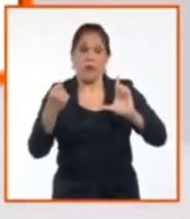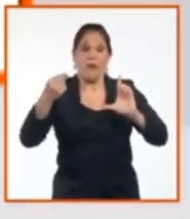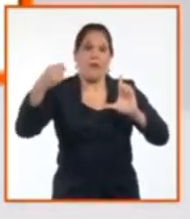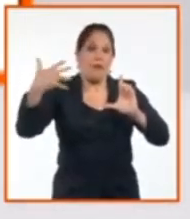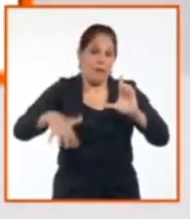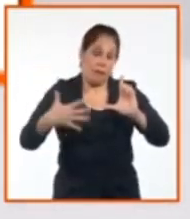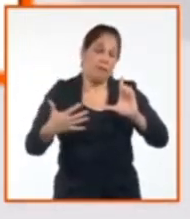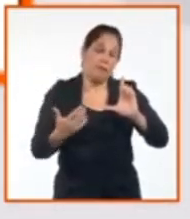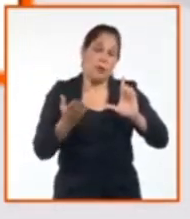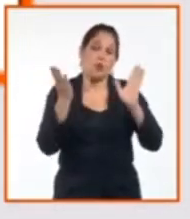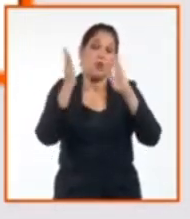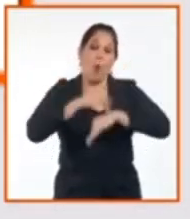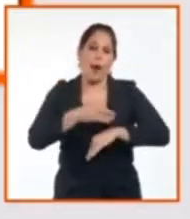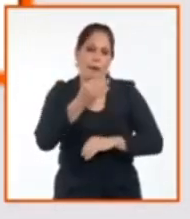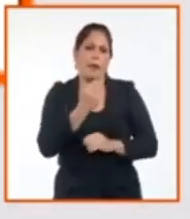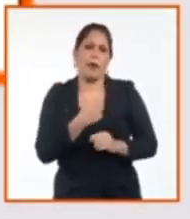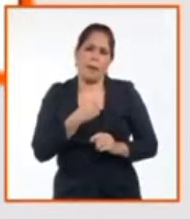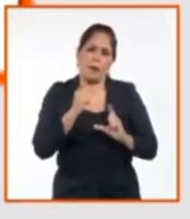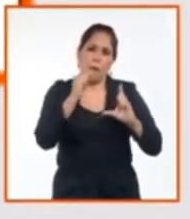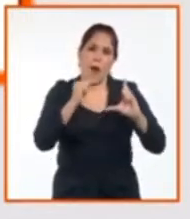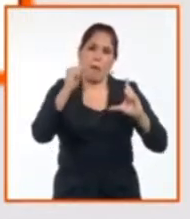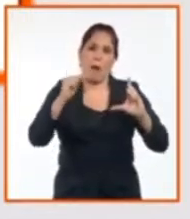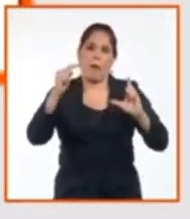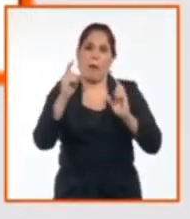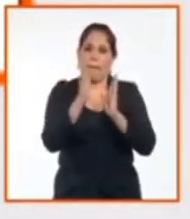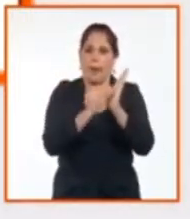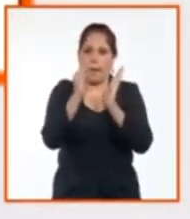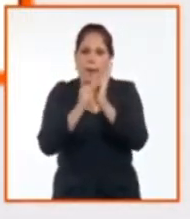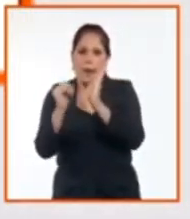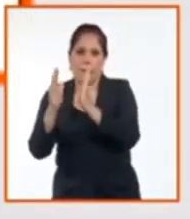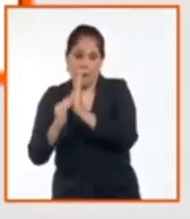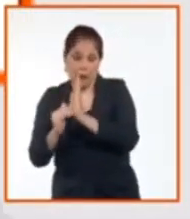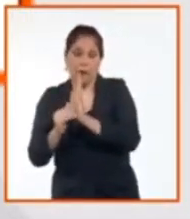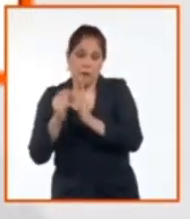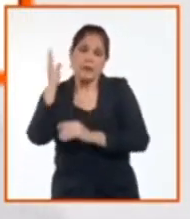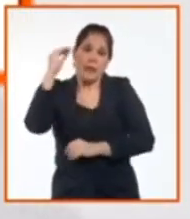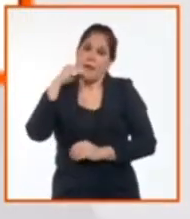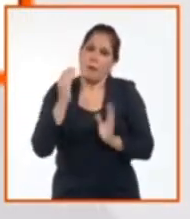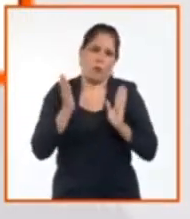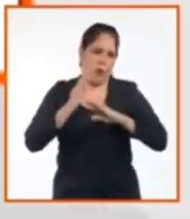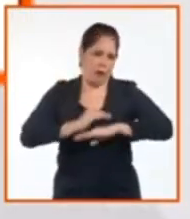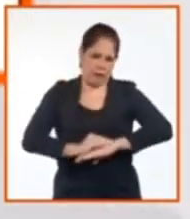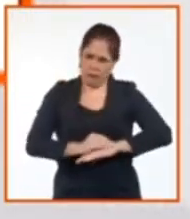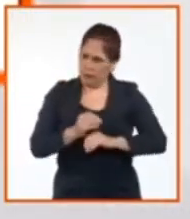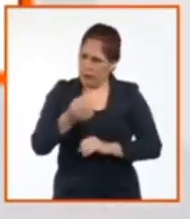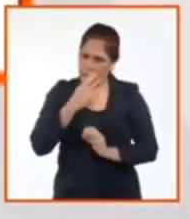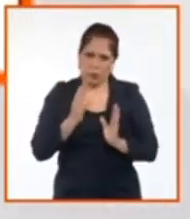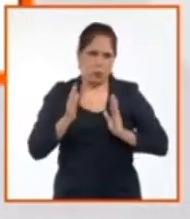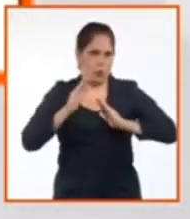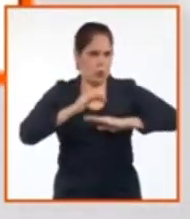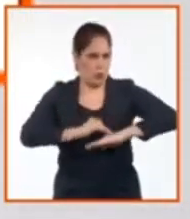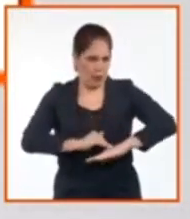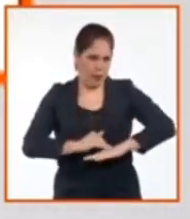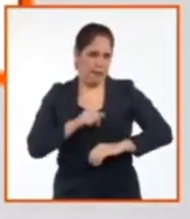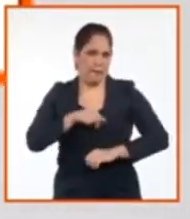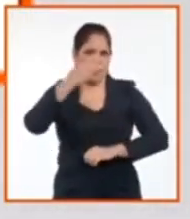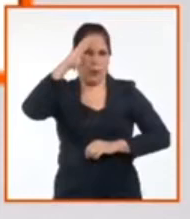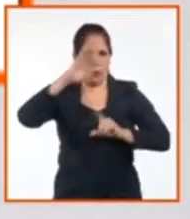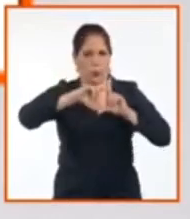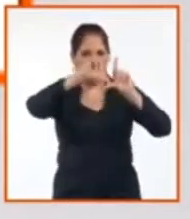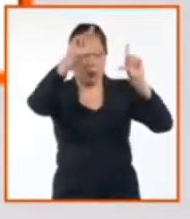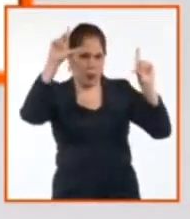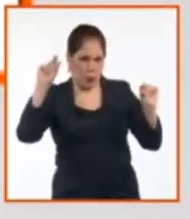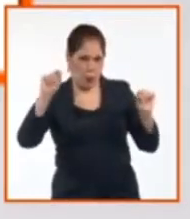los medicamentos, mes tras mes, los medicamentos que están en falta en cada momento, ¿no?